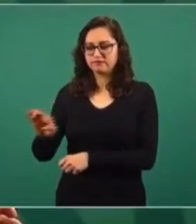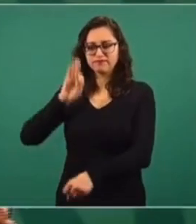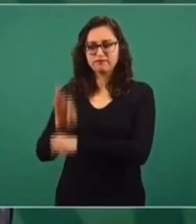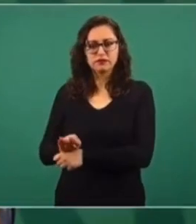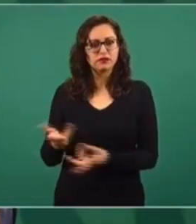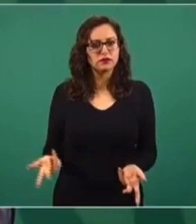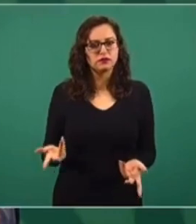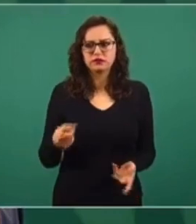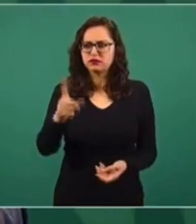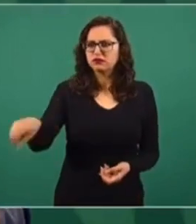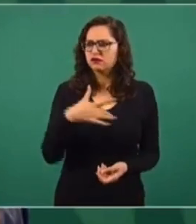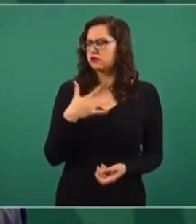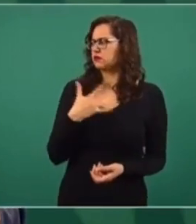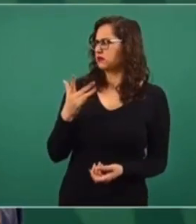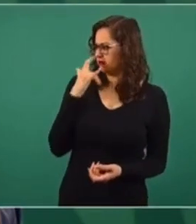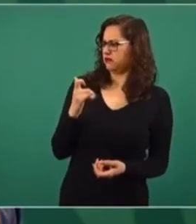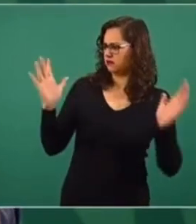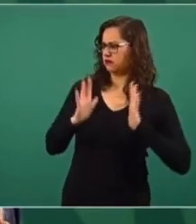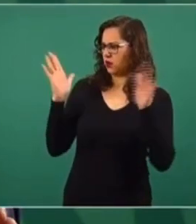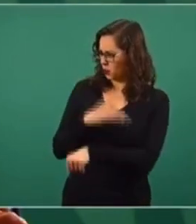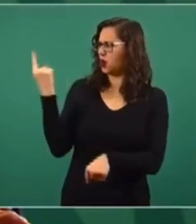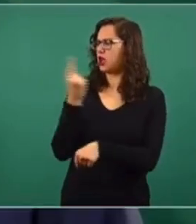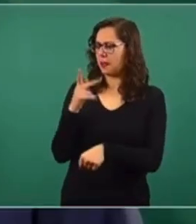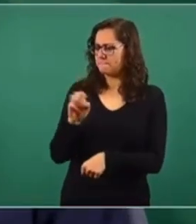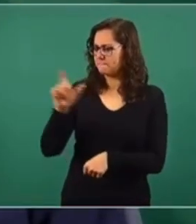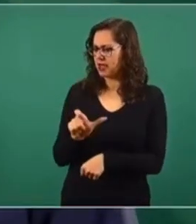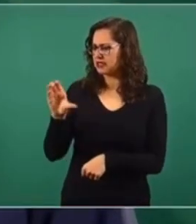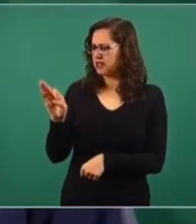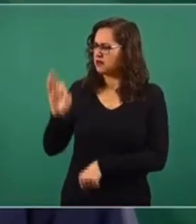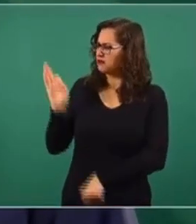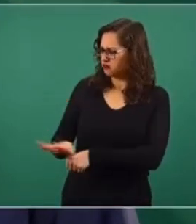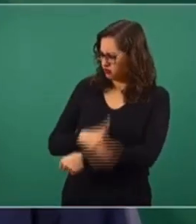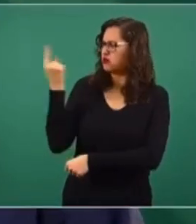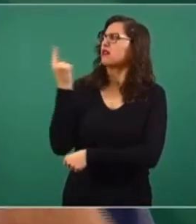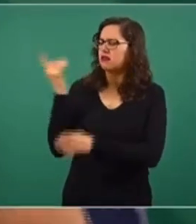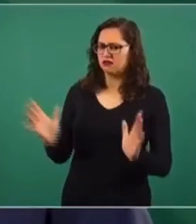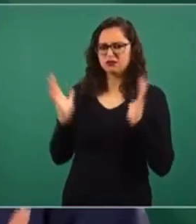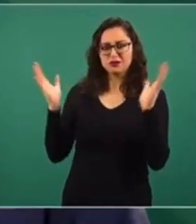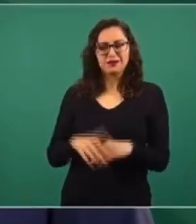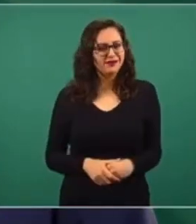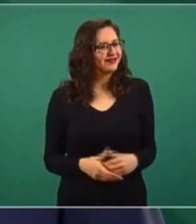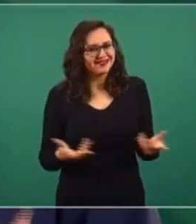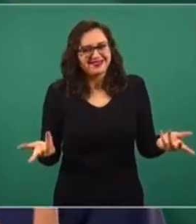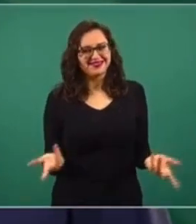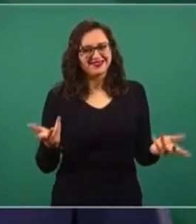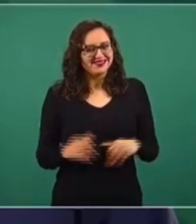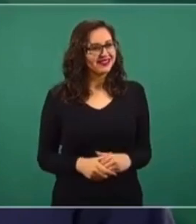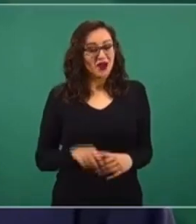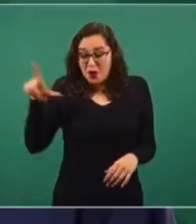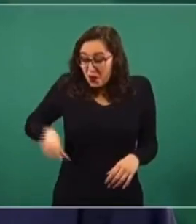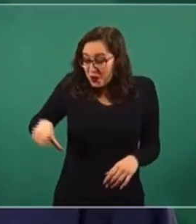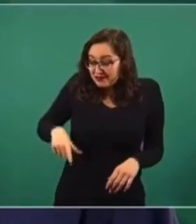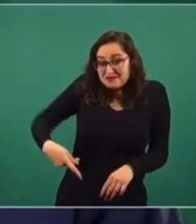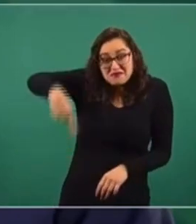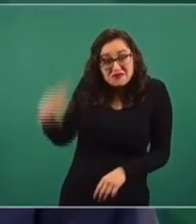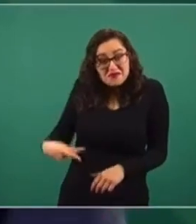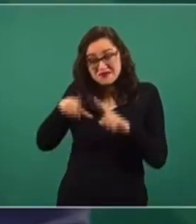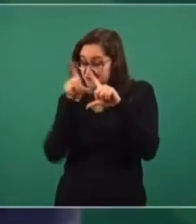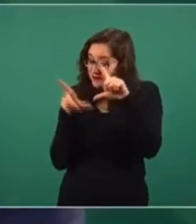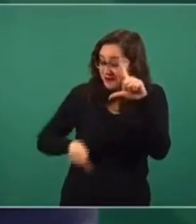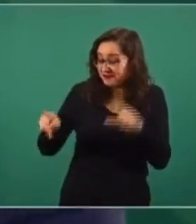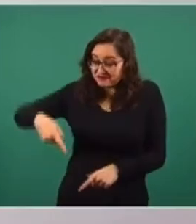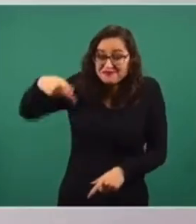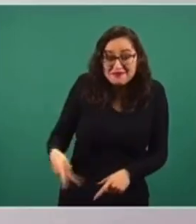extraña que nosotros estemos protegiendo a Pemex y protegiendo a la Comisión Federal de Electricidad. Es nuestra función. Además,